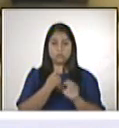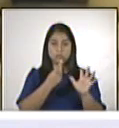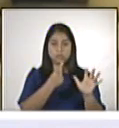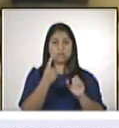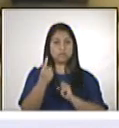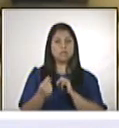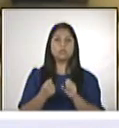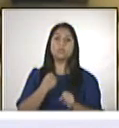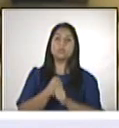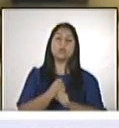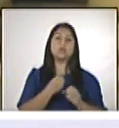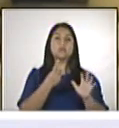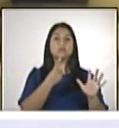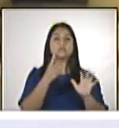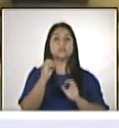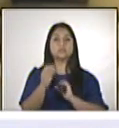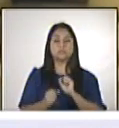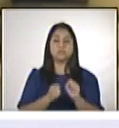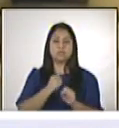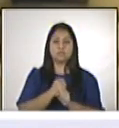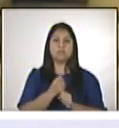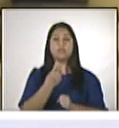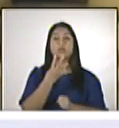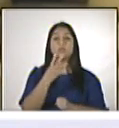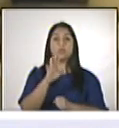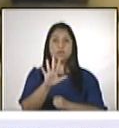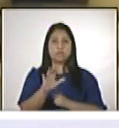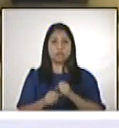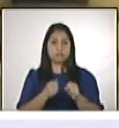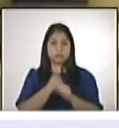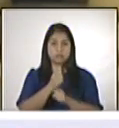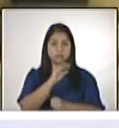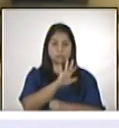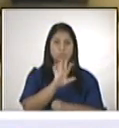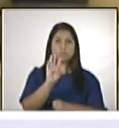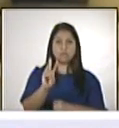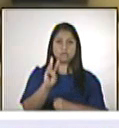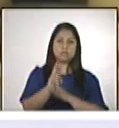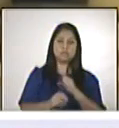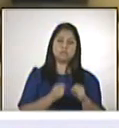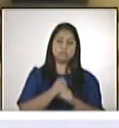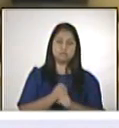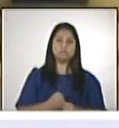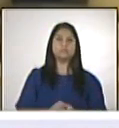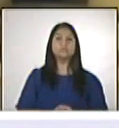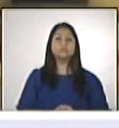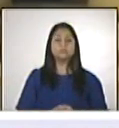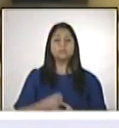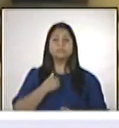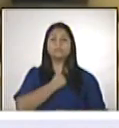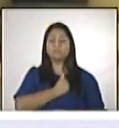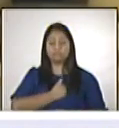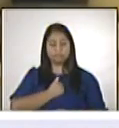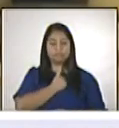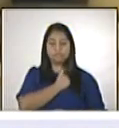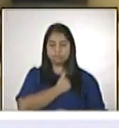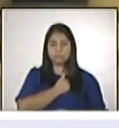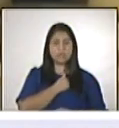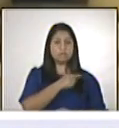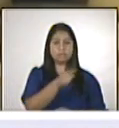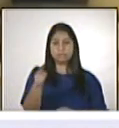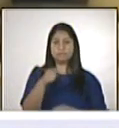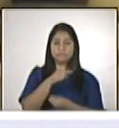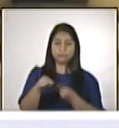72, 60, 45 y 53 años. Nuestras condolencias para sus